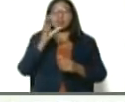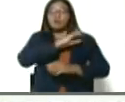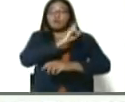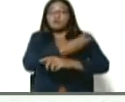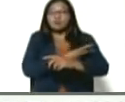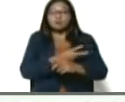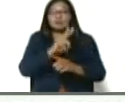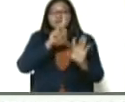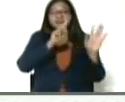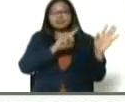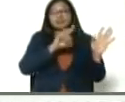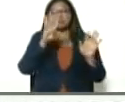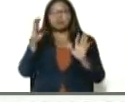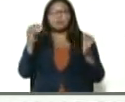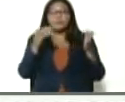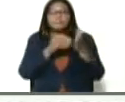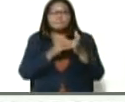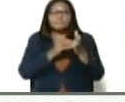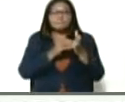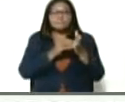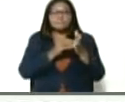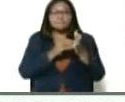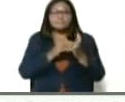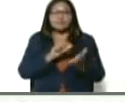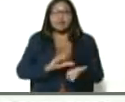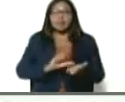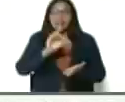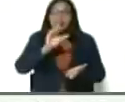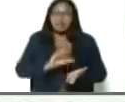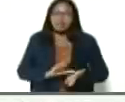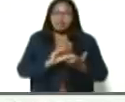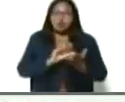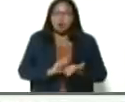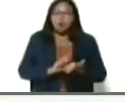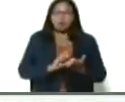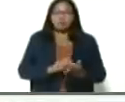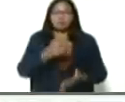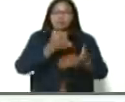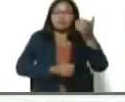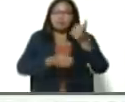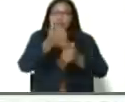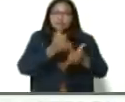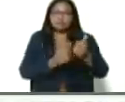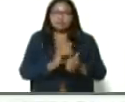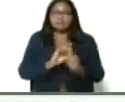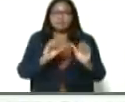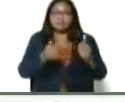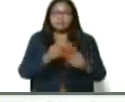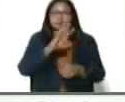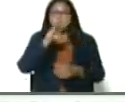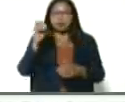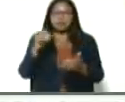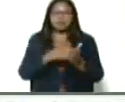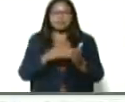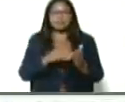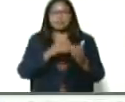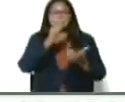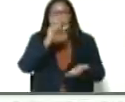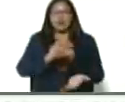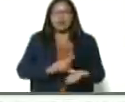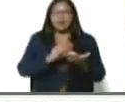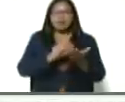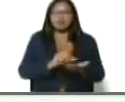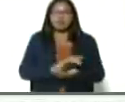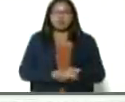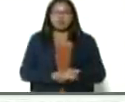mil litros, leche diario, hemos iniciado, hoy con 40 mil litros, día, y al cual, bueno,